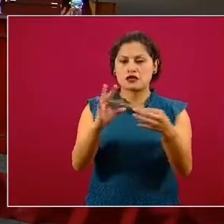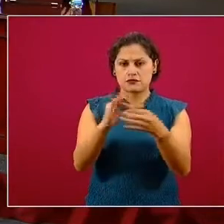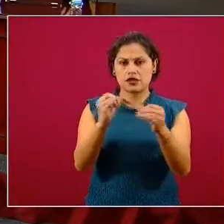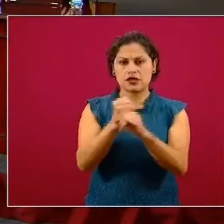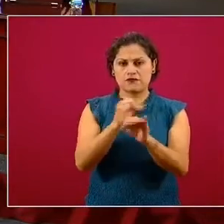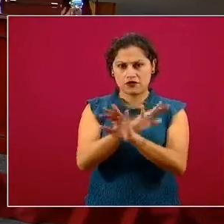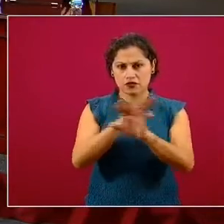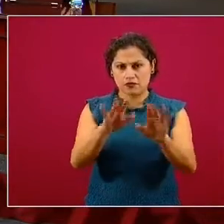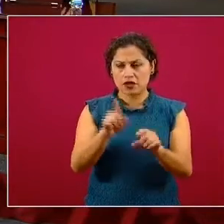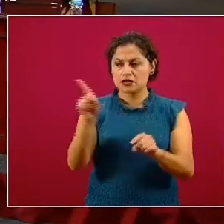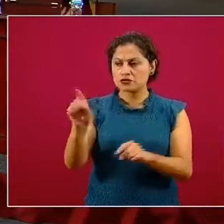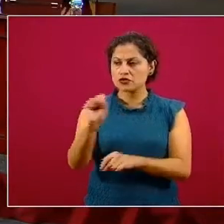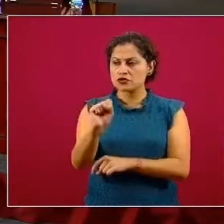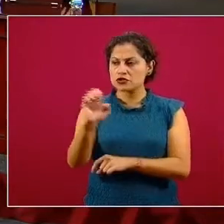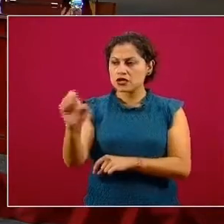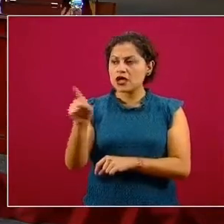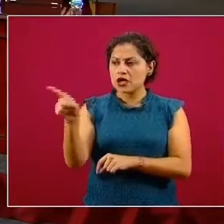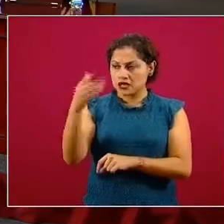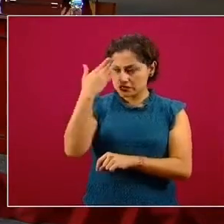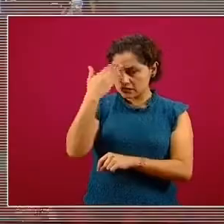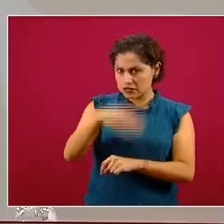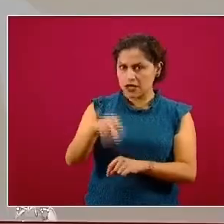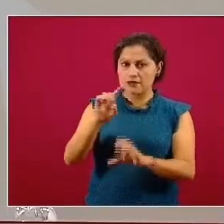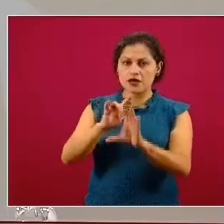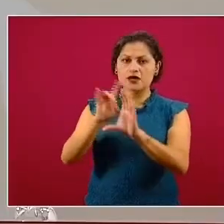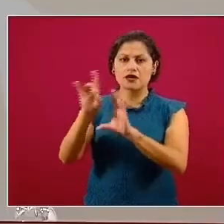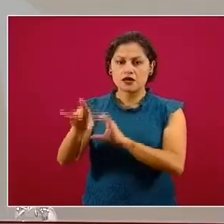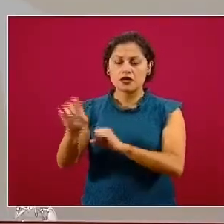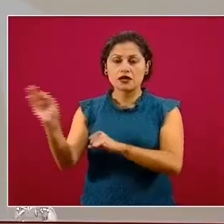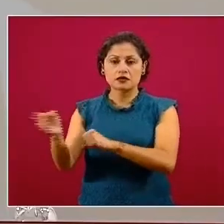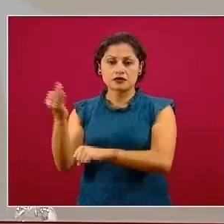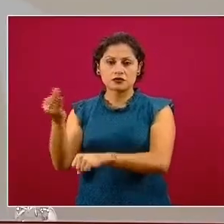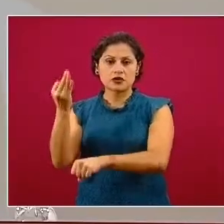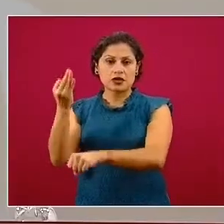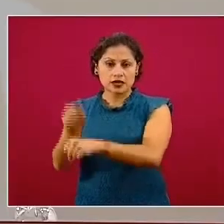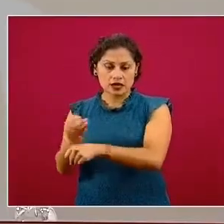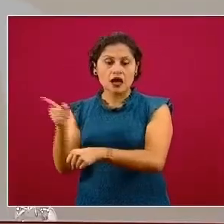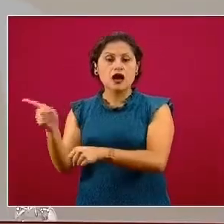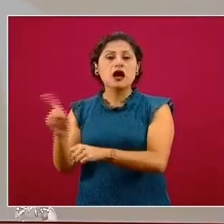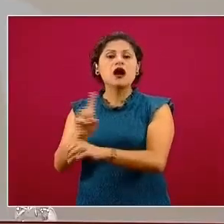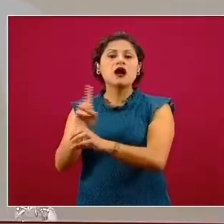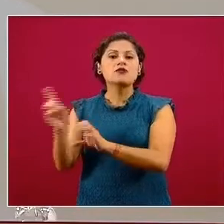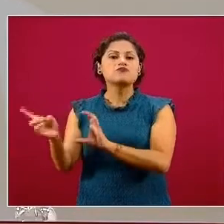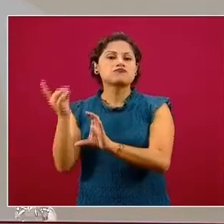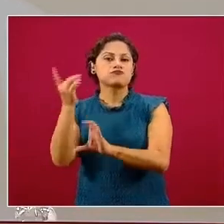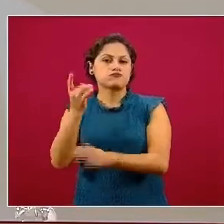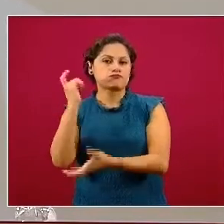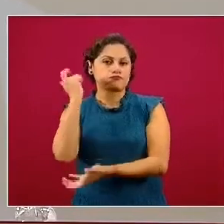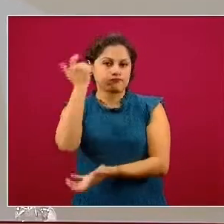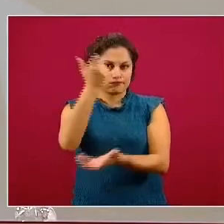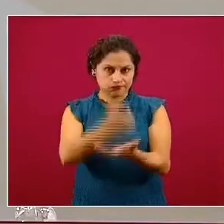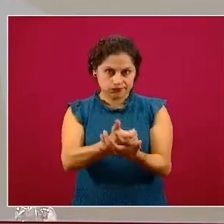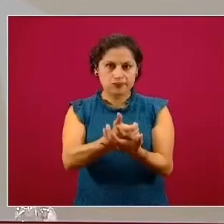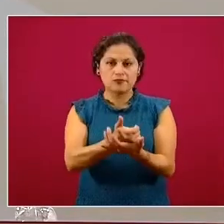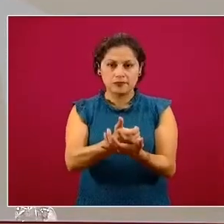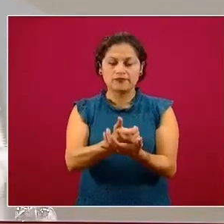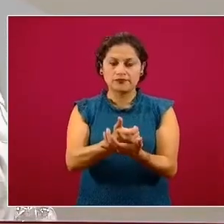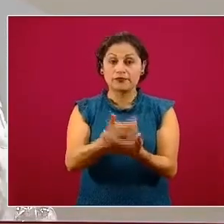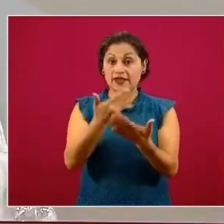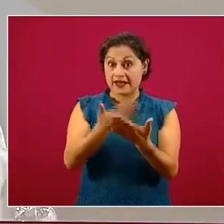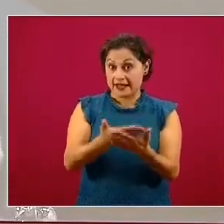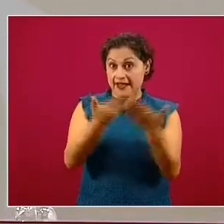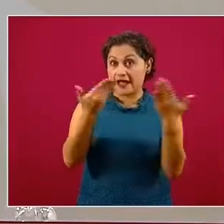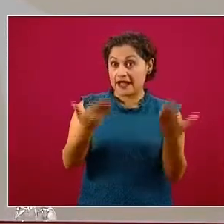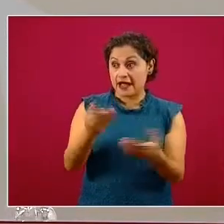Economía que genera el mecanismo para que la Tesorería pueda pagar. En este caso es un poco el camino de regreso. Ahora la